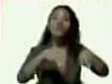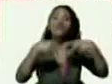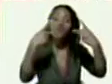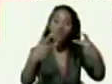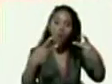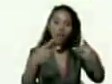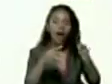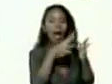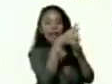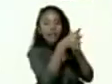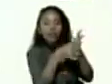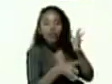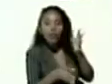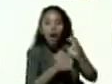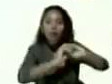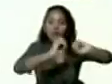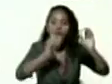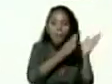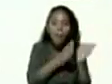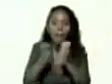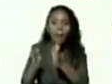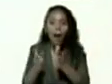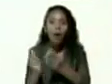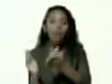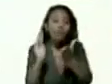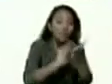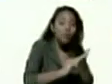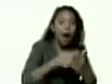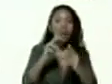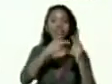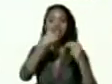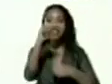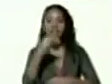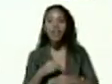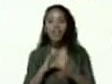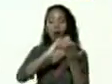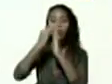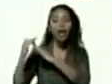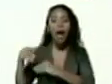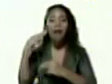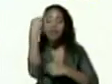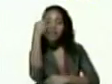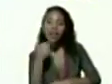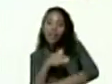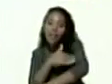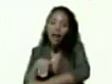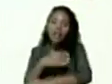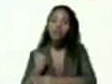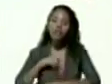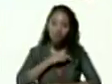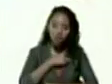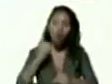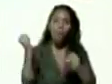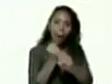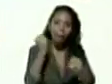organizativa llevarla a nivel de comunidad y a nivel de calle y nos pusimos a trabajar